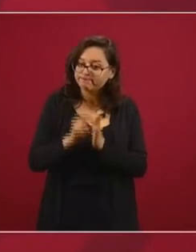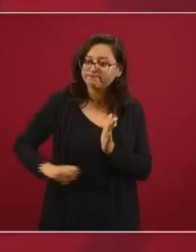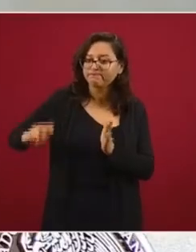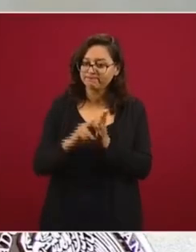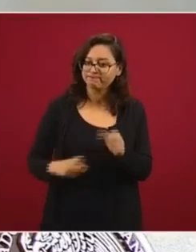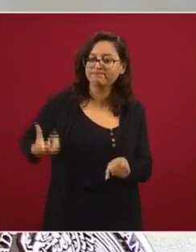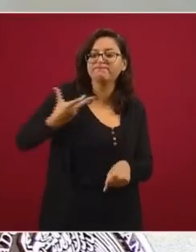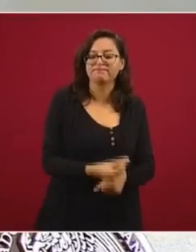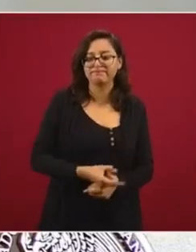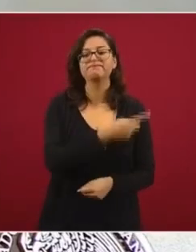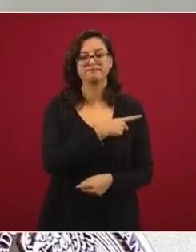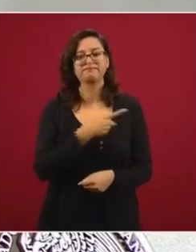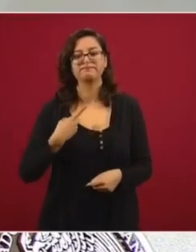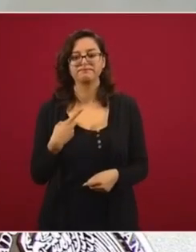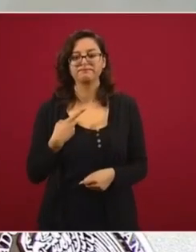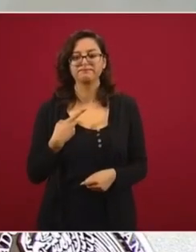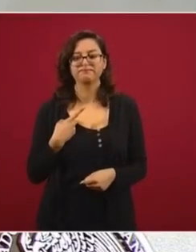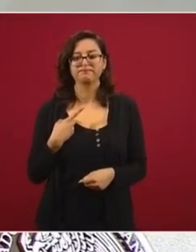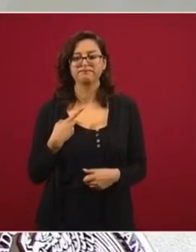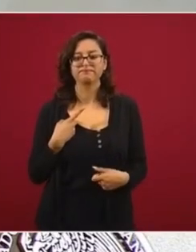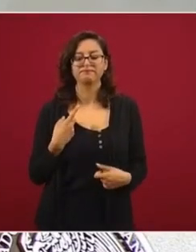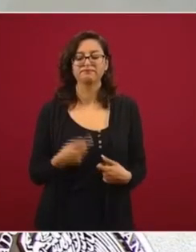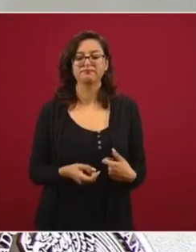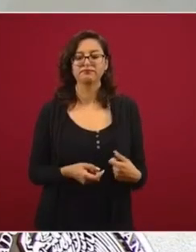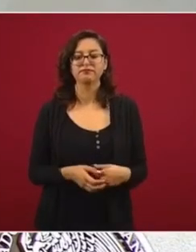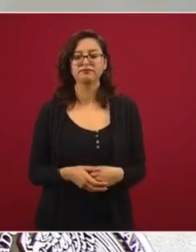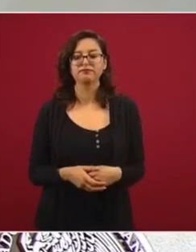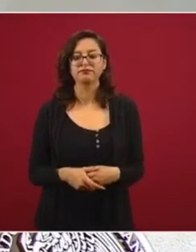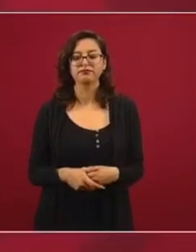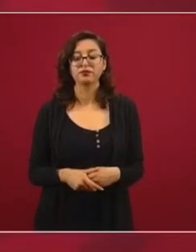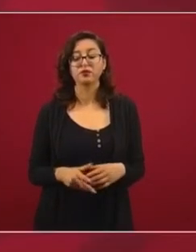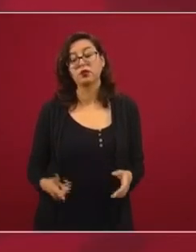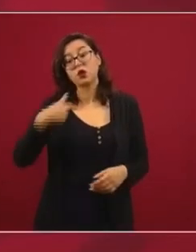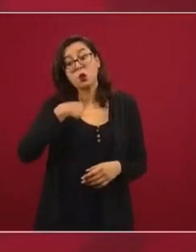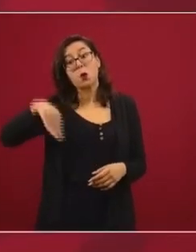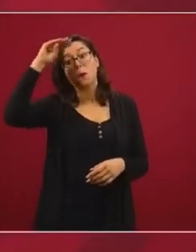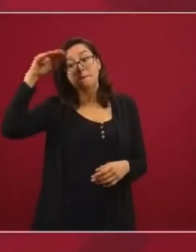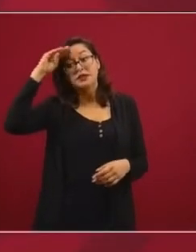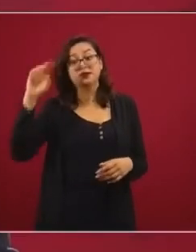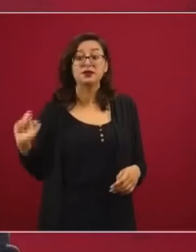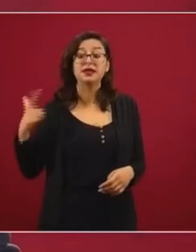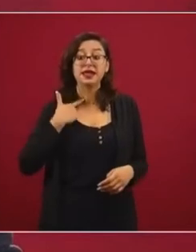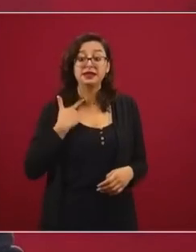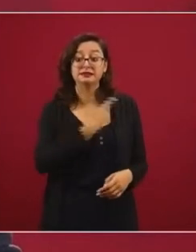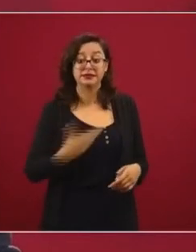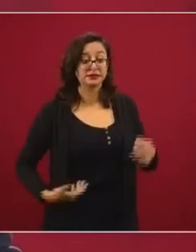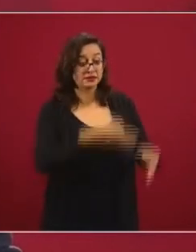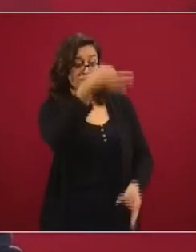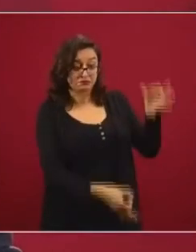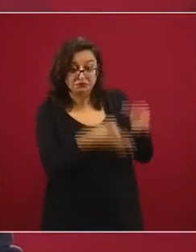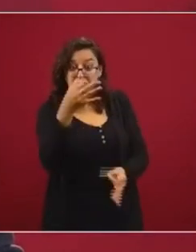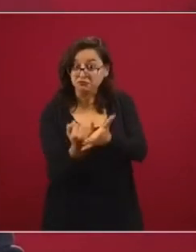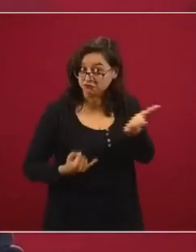Yo estoy, porque si se va a juzgar a expresidentes, que sea